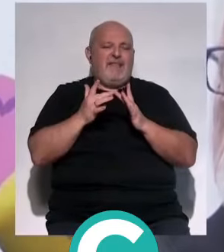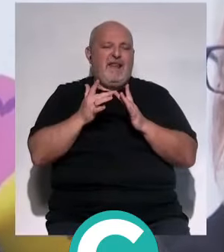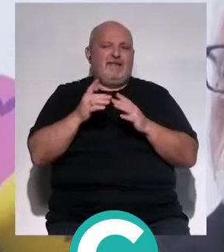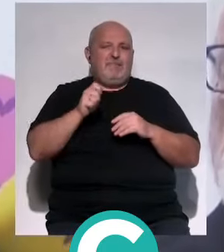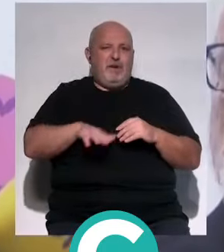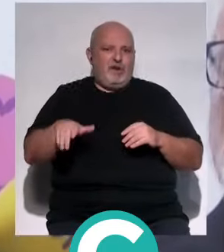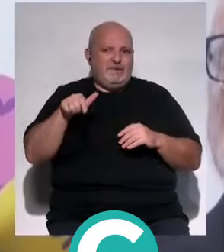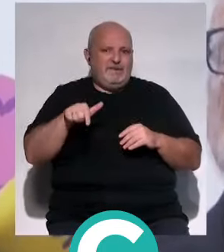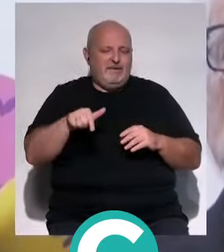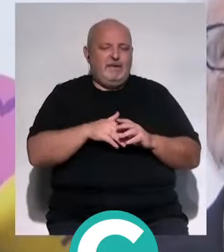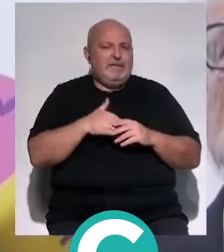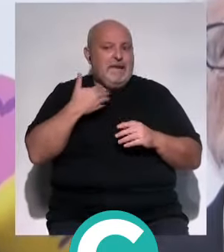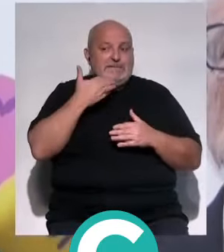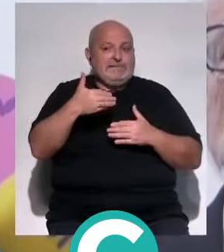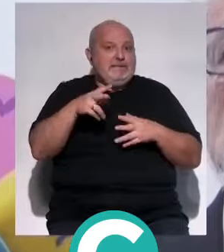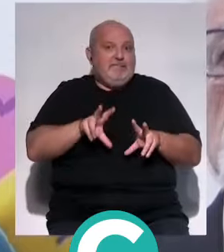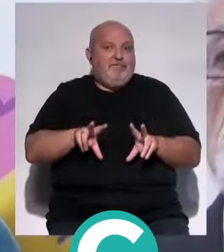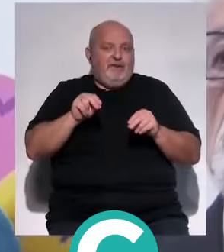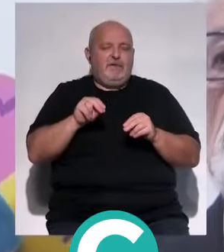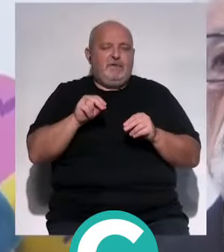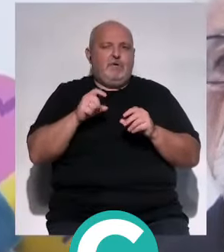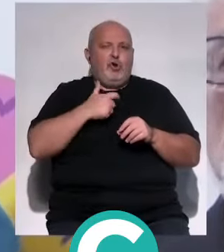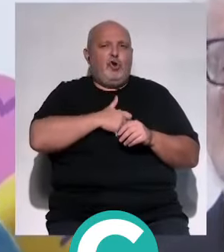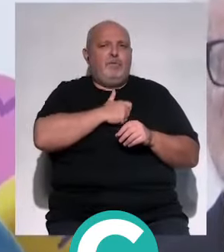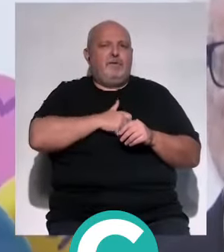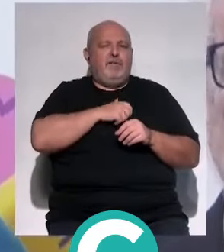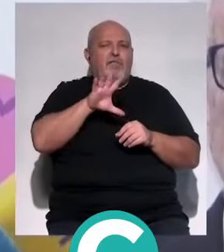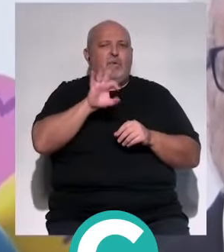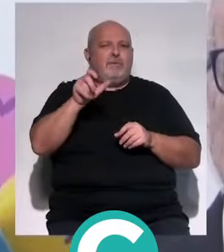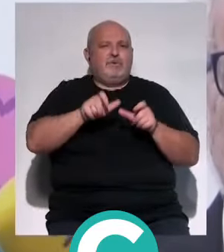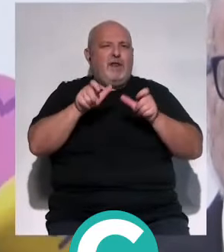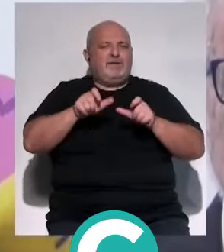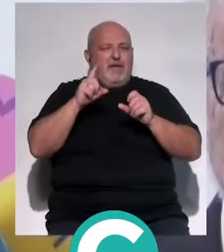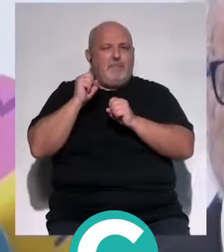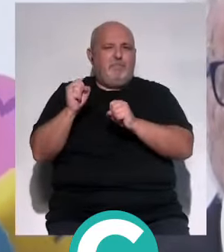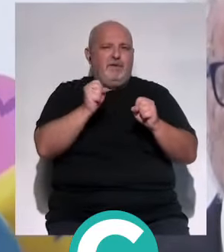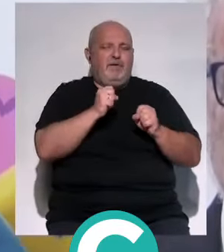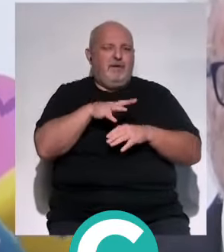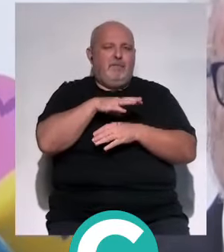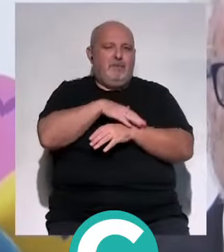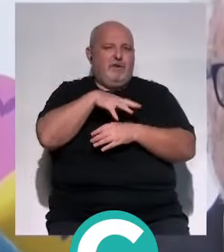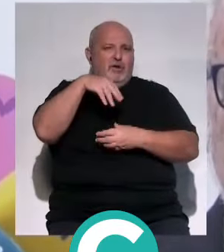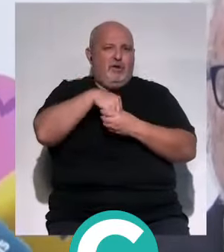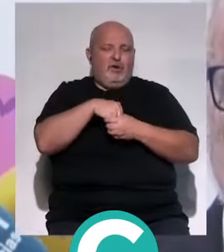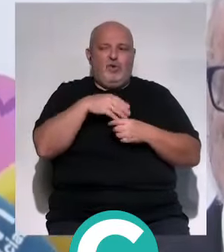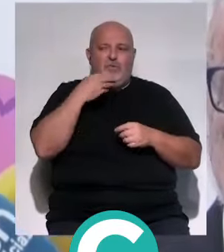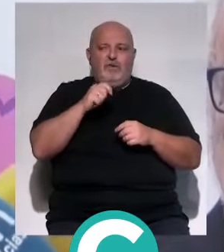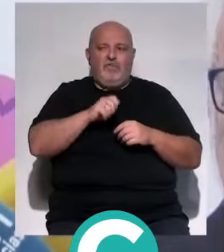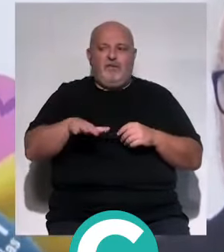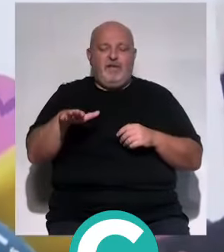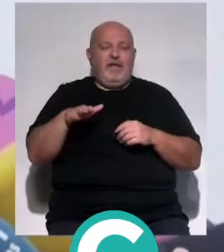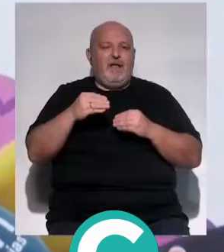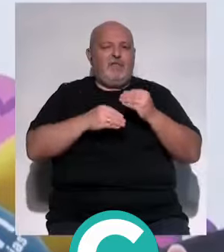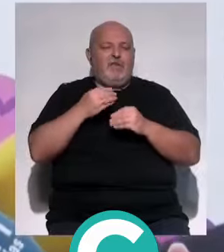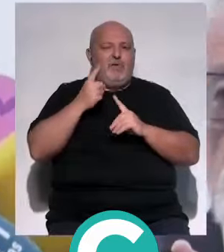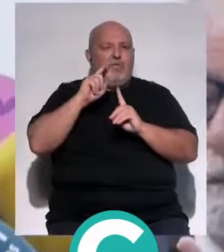los menores. Está a punto de terminar el trabajo también de la comisión de 50 personas expertas que hemos habilitado en el Ministerio de Juventud e Infancia, que van